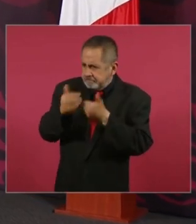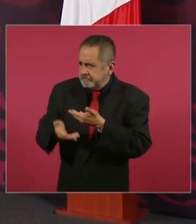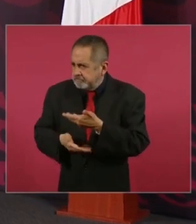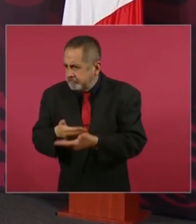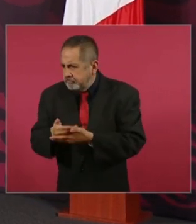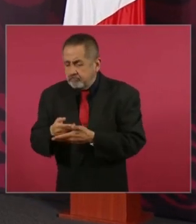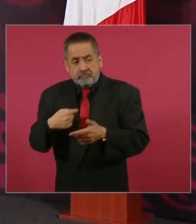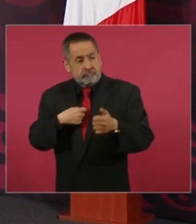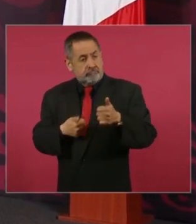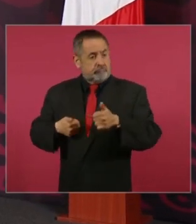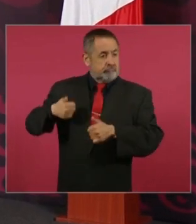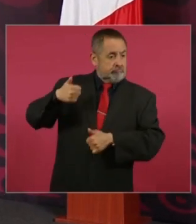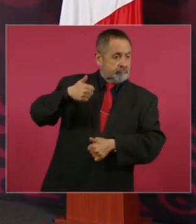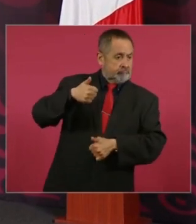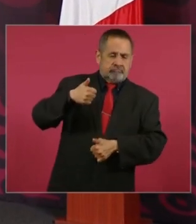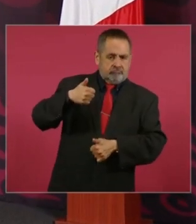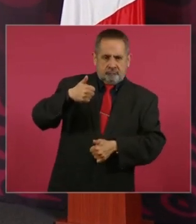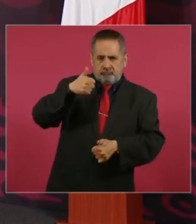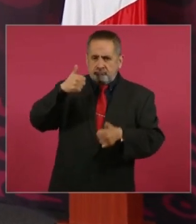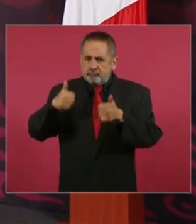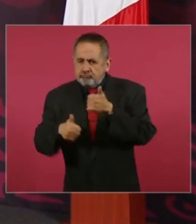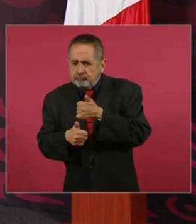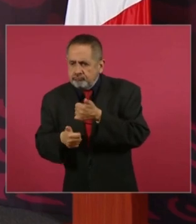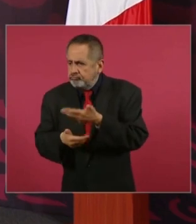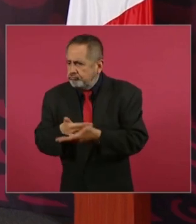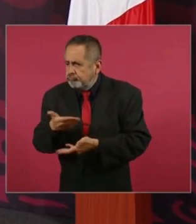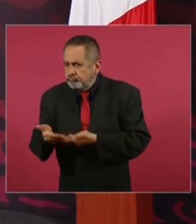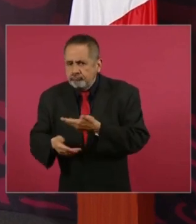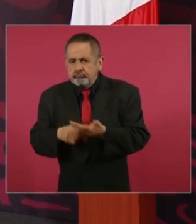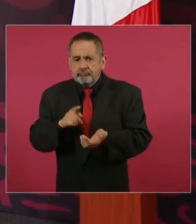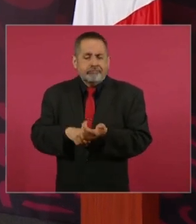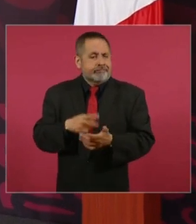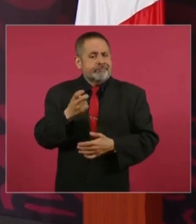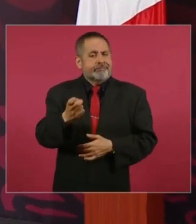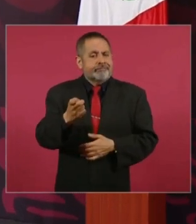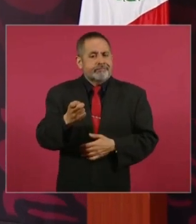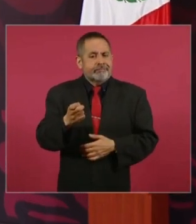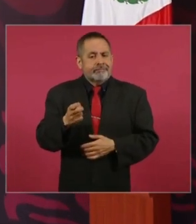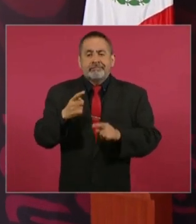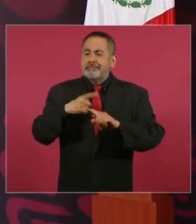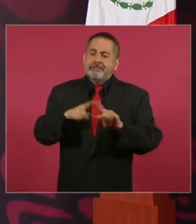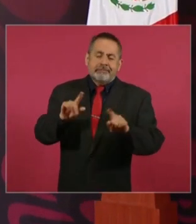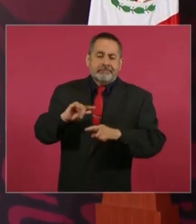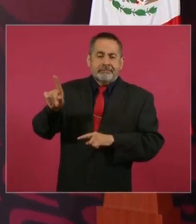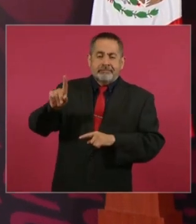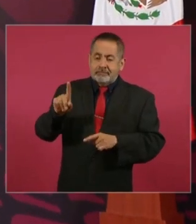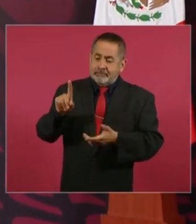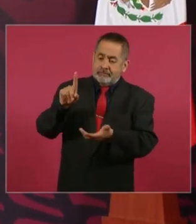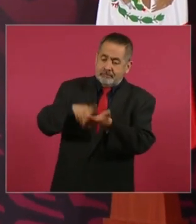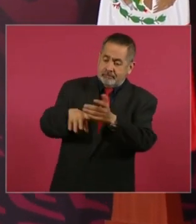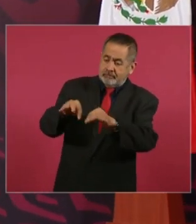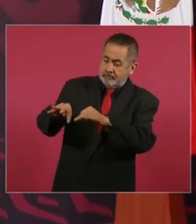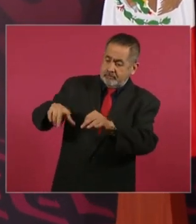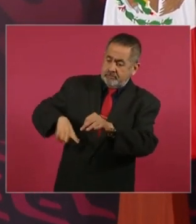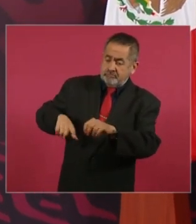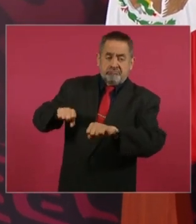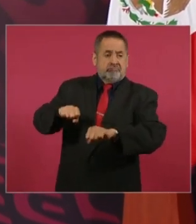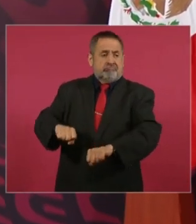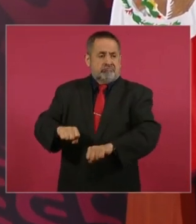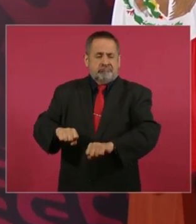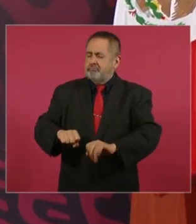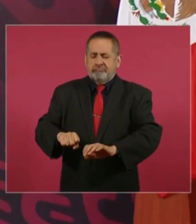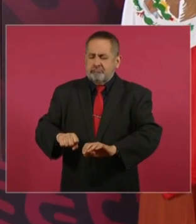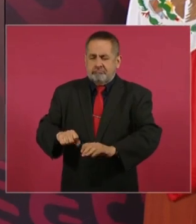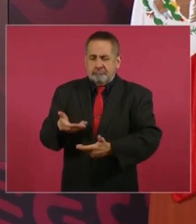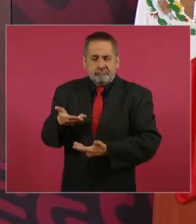es distinto el funcionario que el servidor público, me gusta